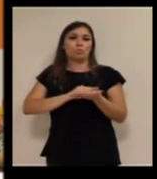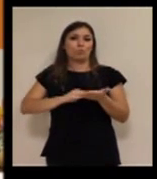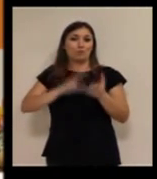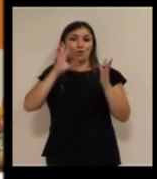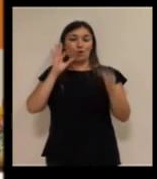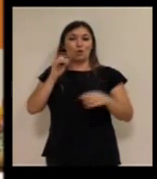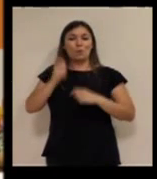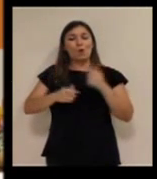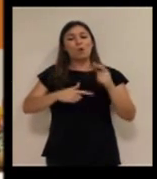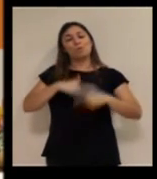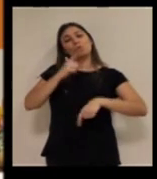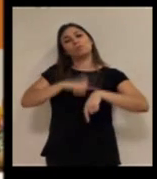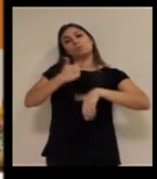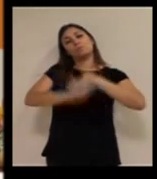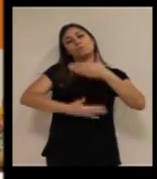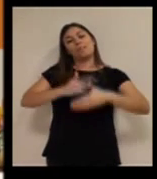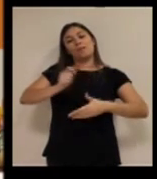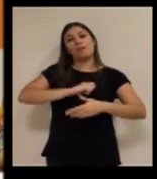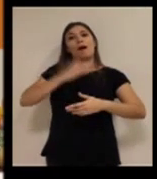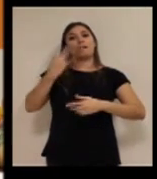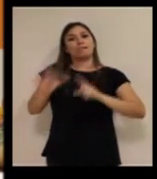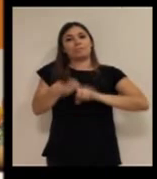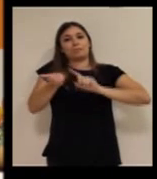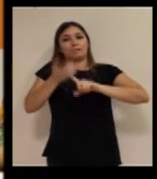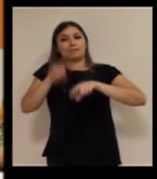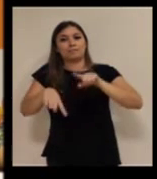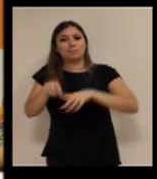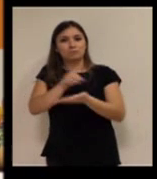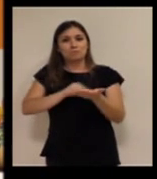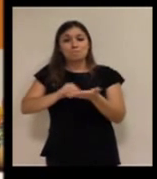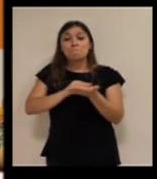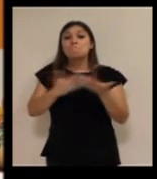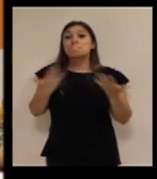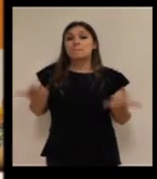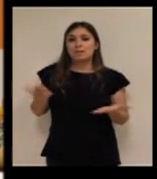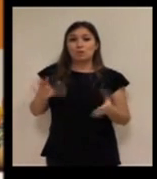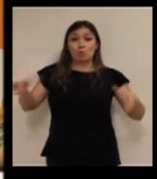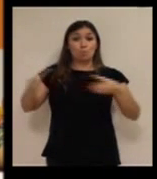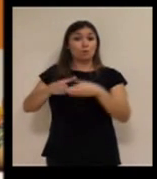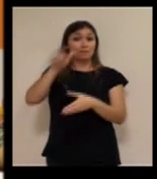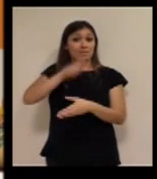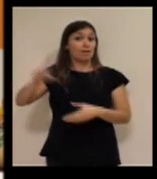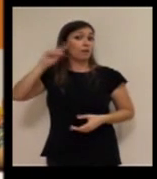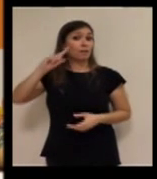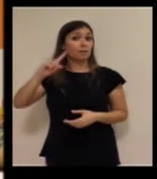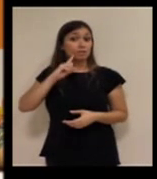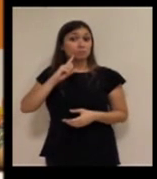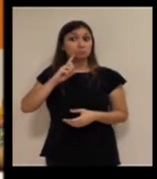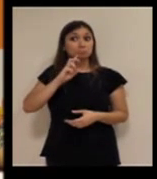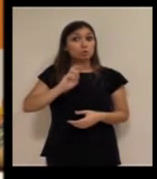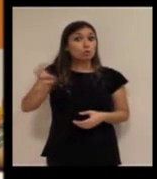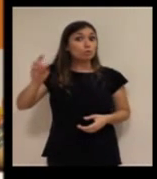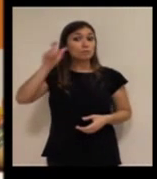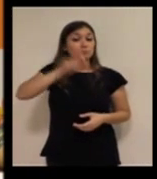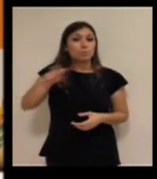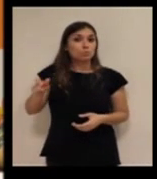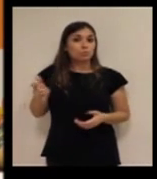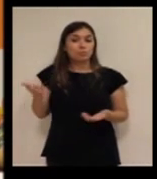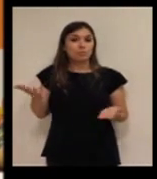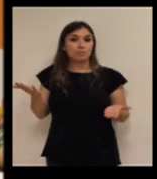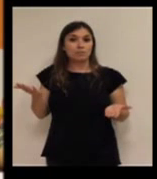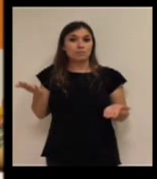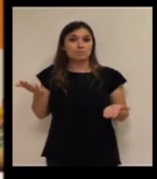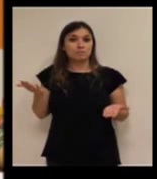evidentemente la hemos ido encontrando. Pero hay dentro de la comunidad sorda otras personas que tienen